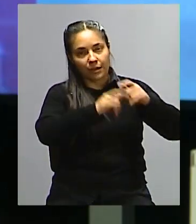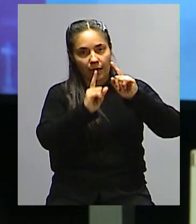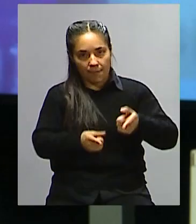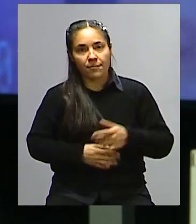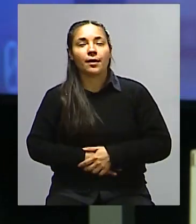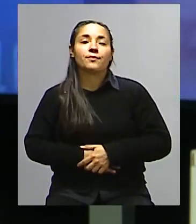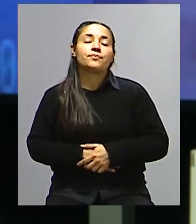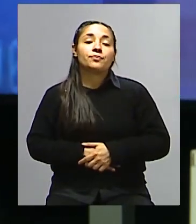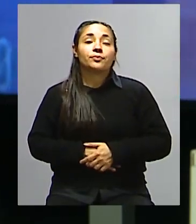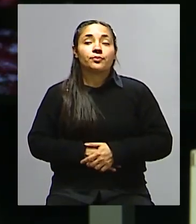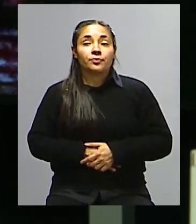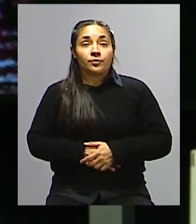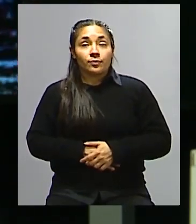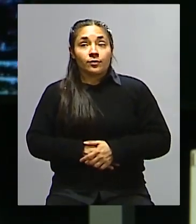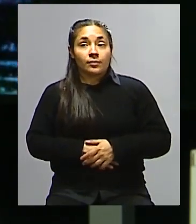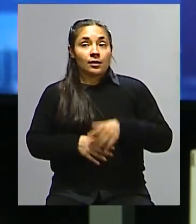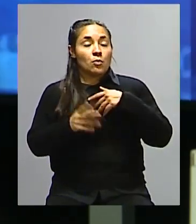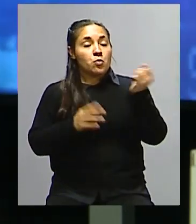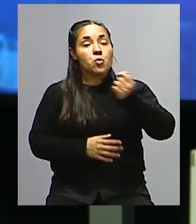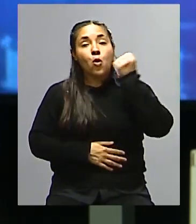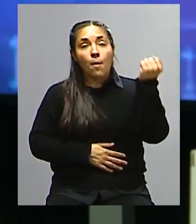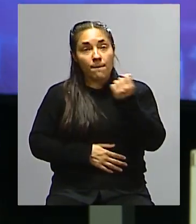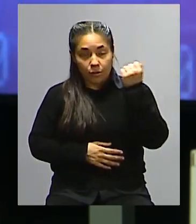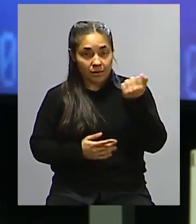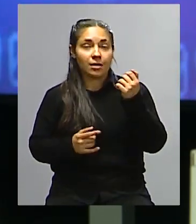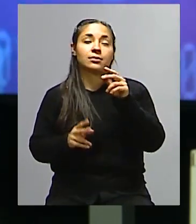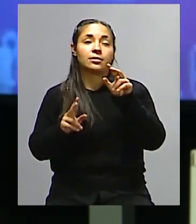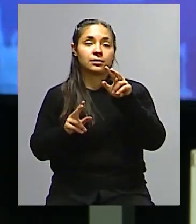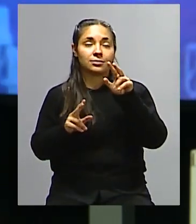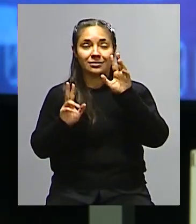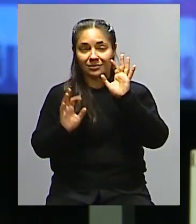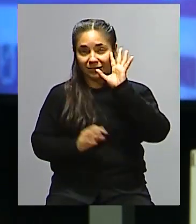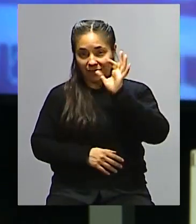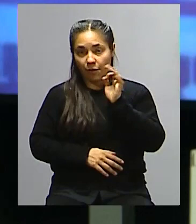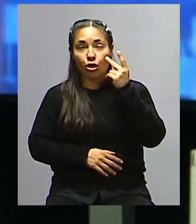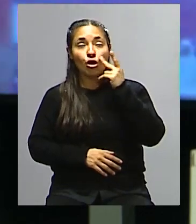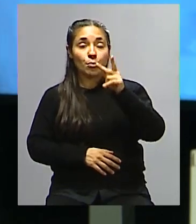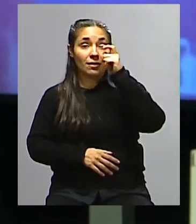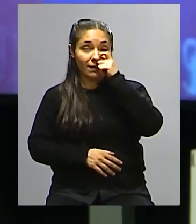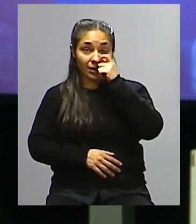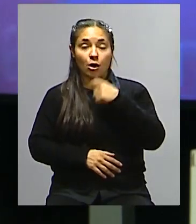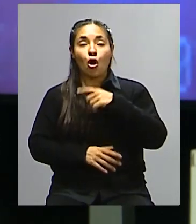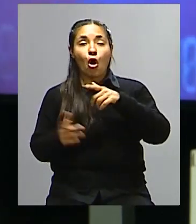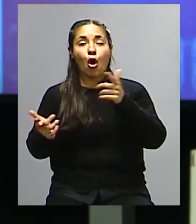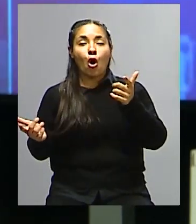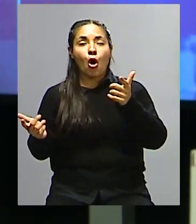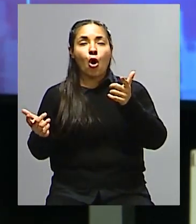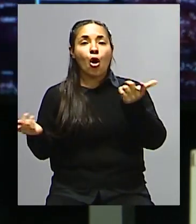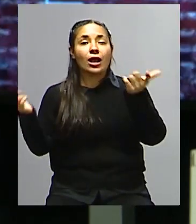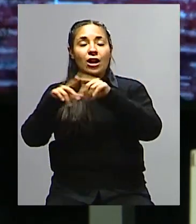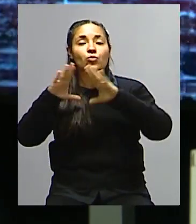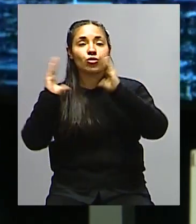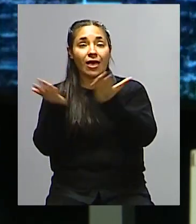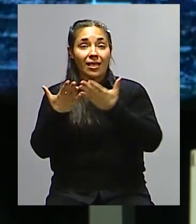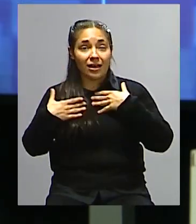que resaltábamos antes del programa, era que en 2020 la Organización Mundial de la Salud crea el